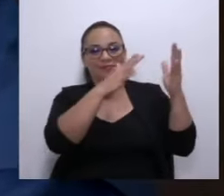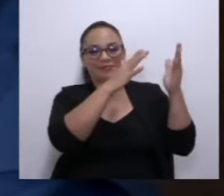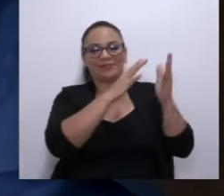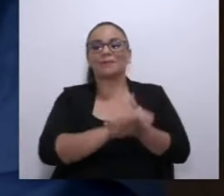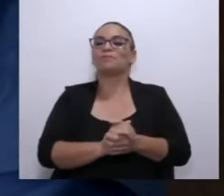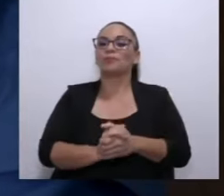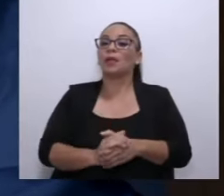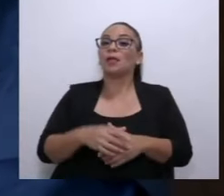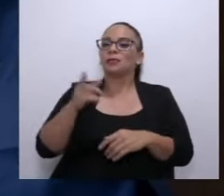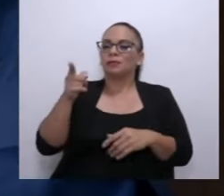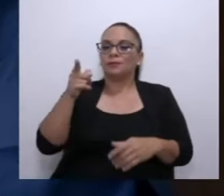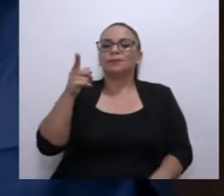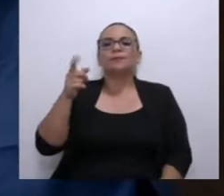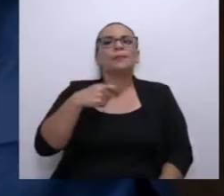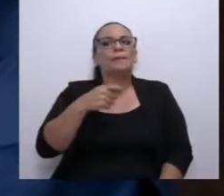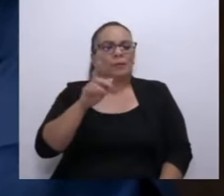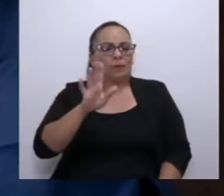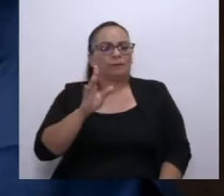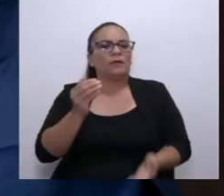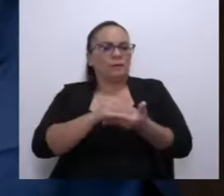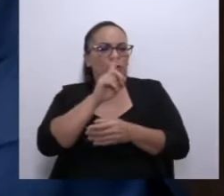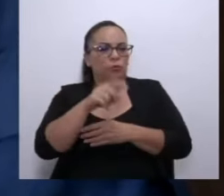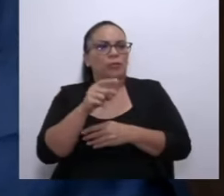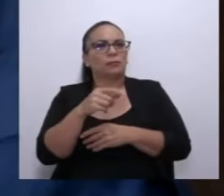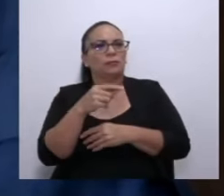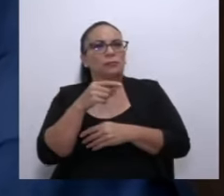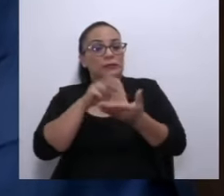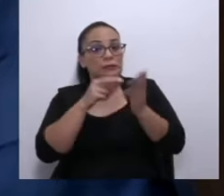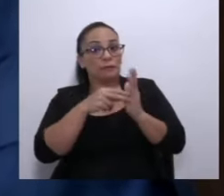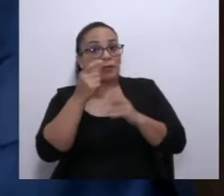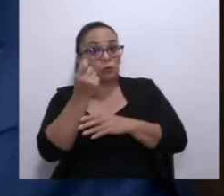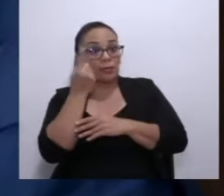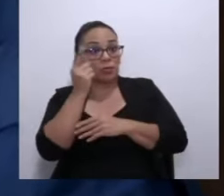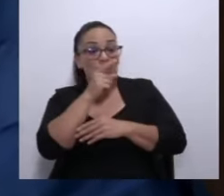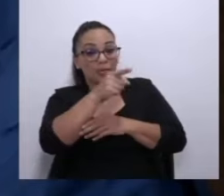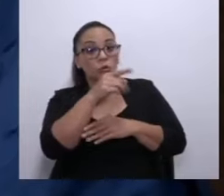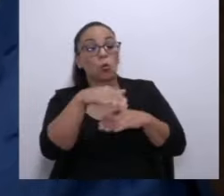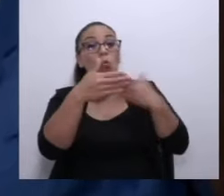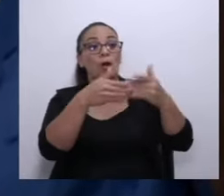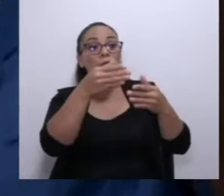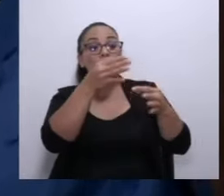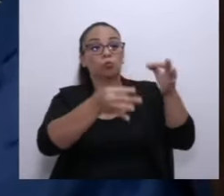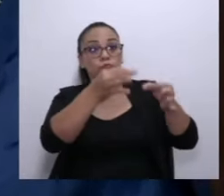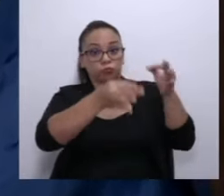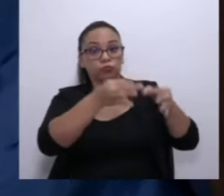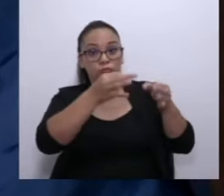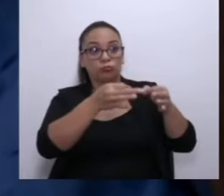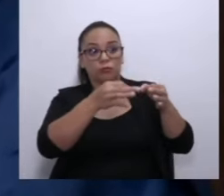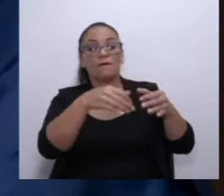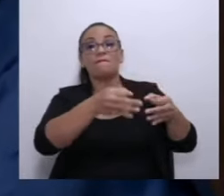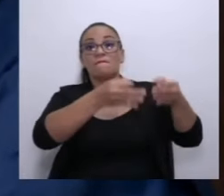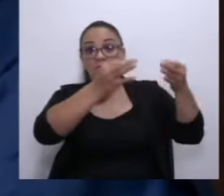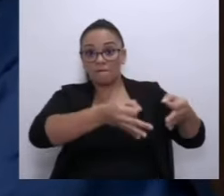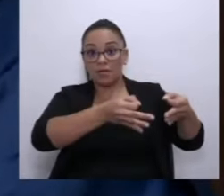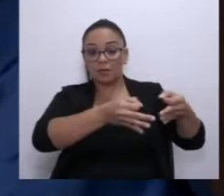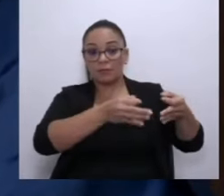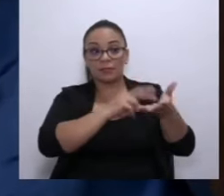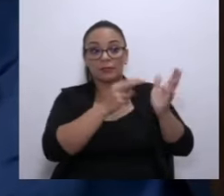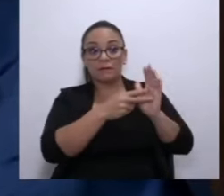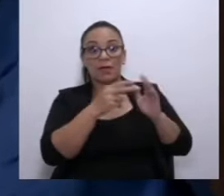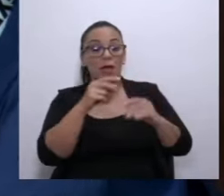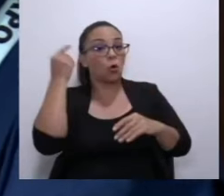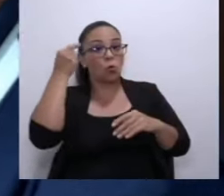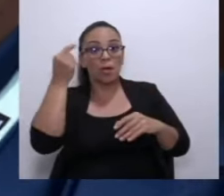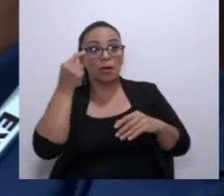Presidente, interpreto por eso que este fallo del contencioso, cuando esté en firme, porque hay un periodo de apelación, el gobierno lo va a desacatar cuando se